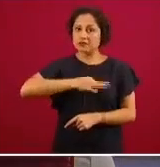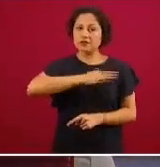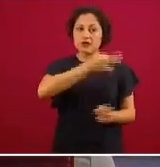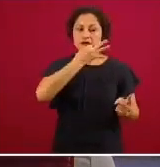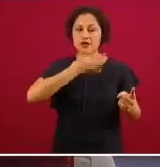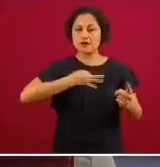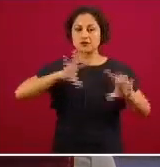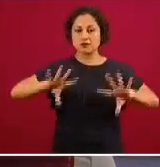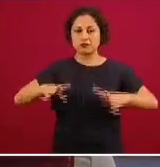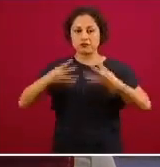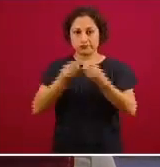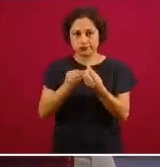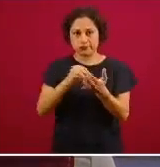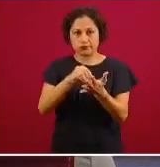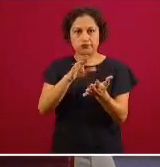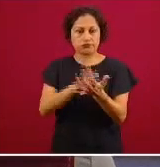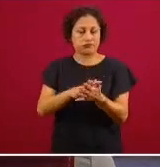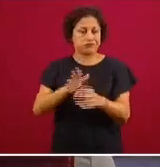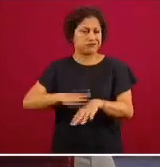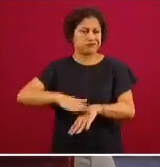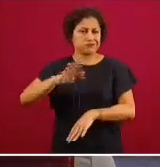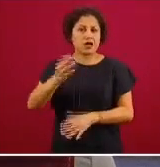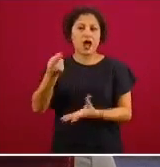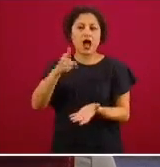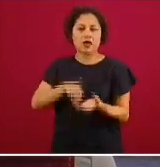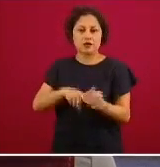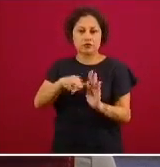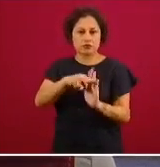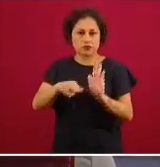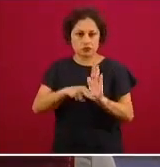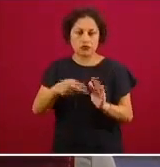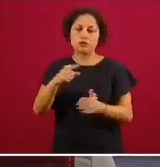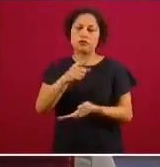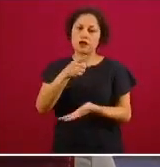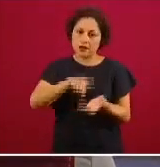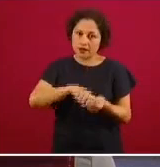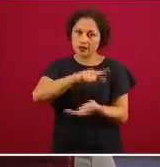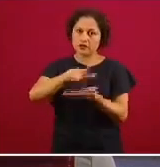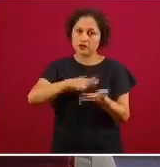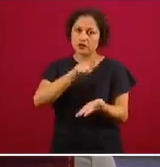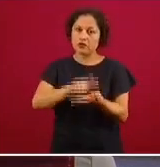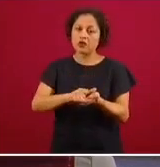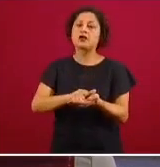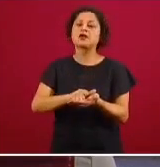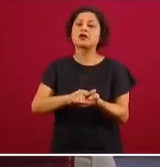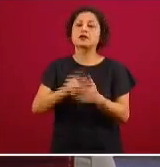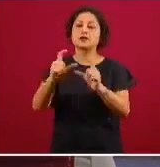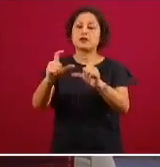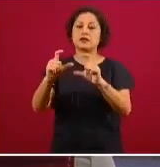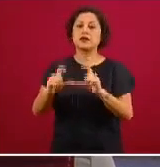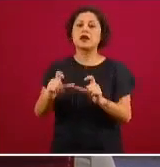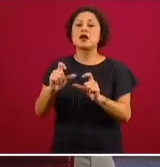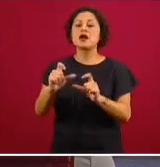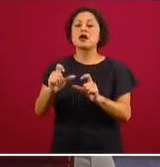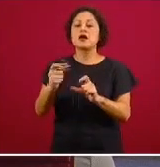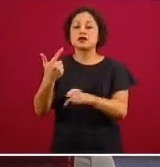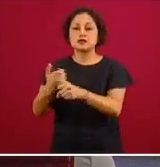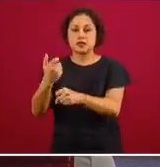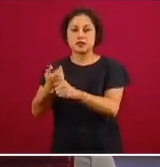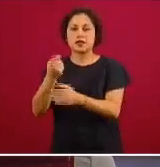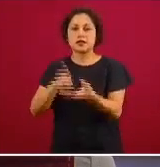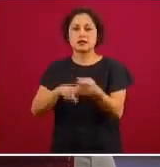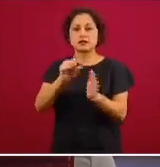obligatoria que están contempladas en la propia norma y en la ley general de salud en el título octavo artículo 134